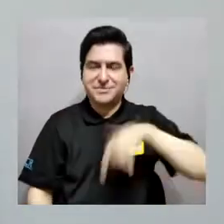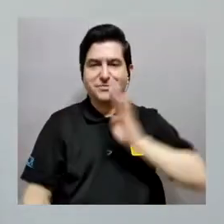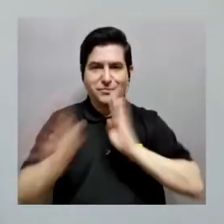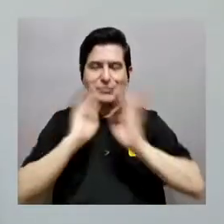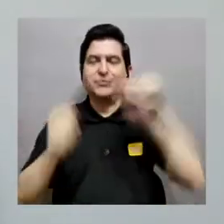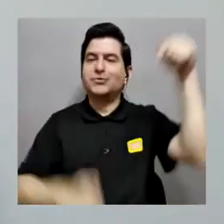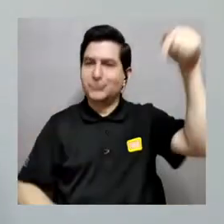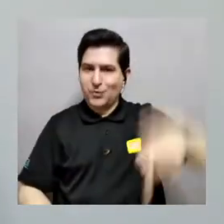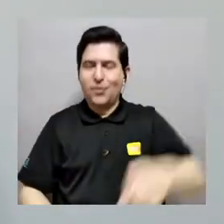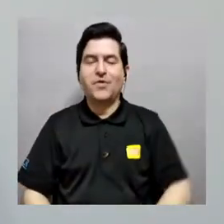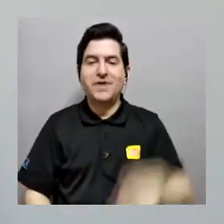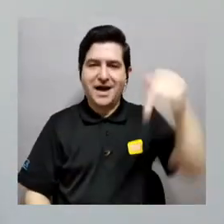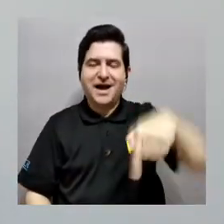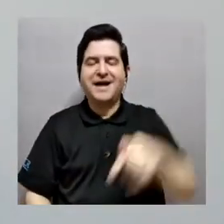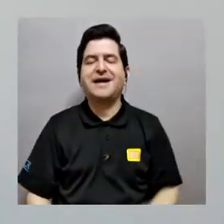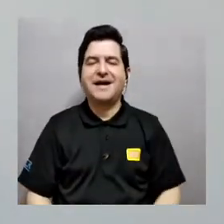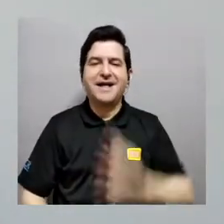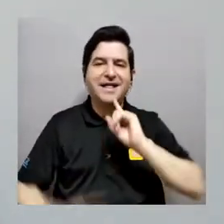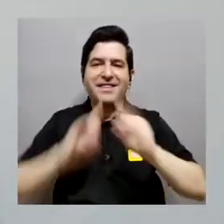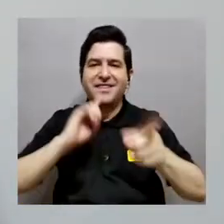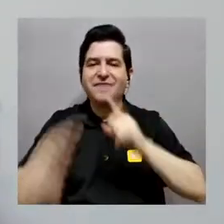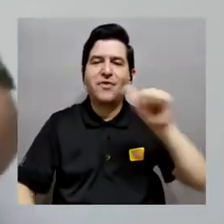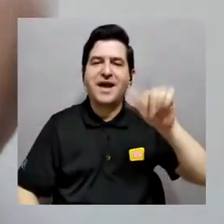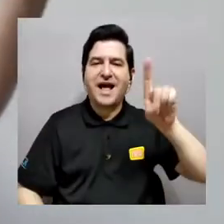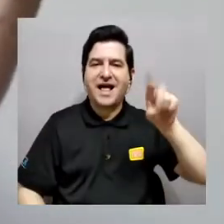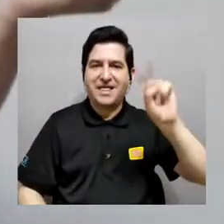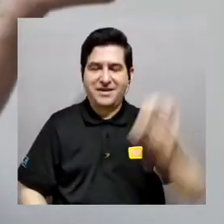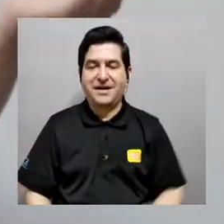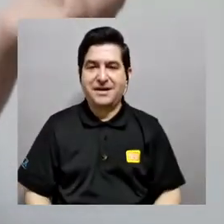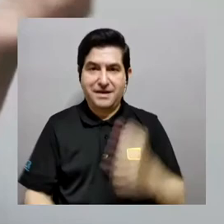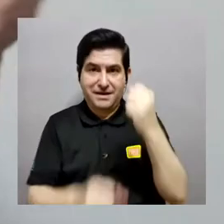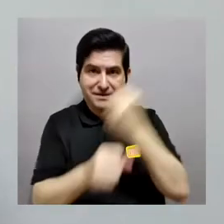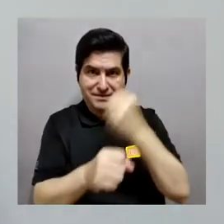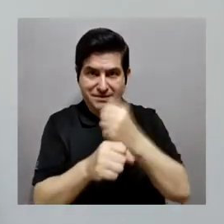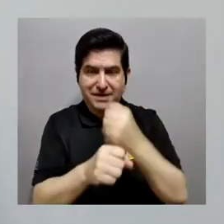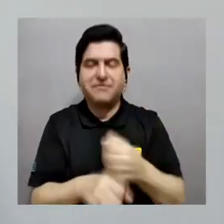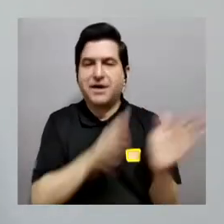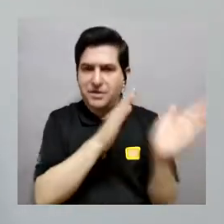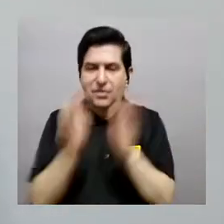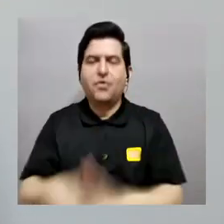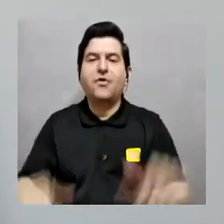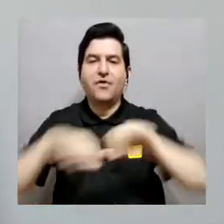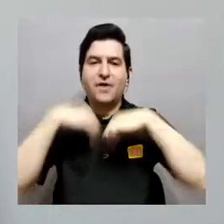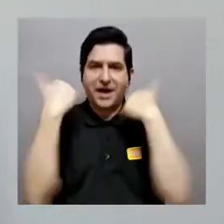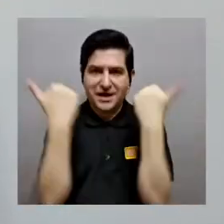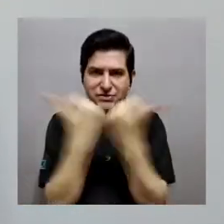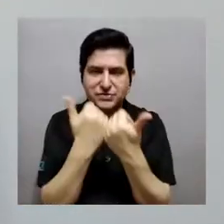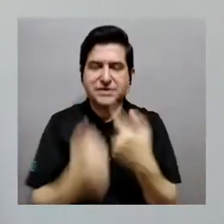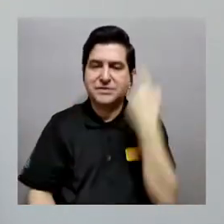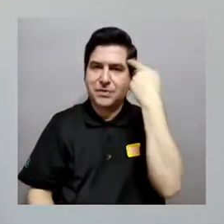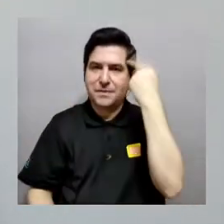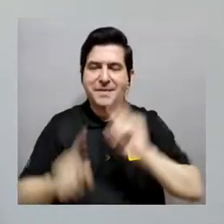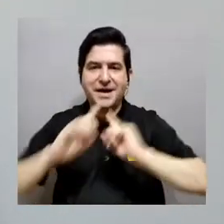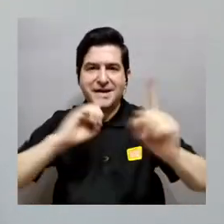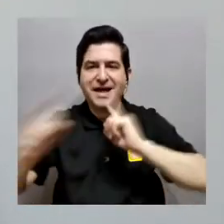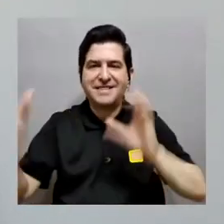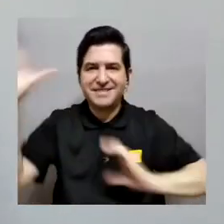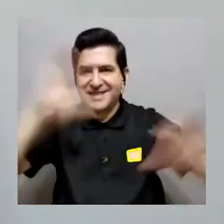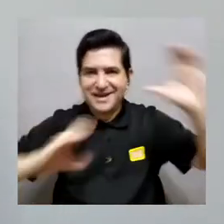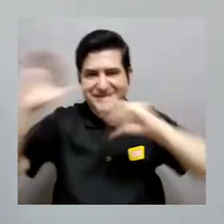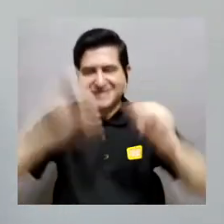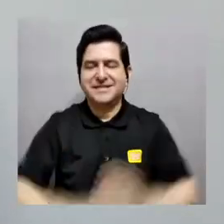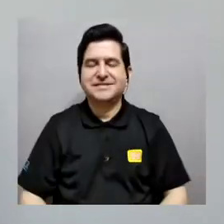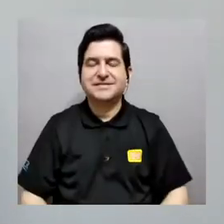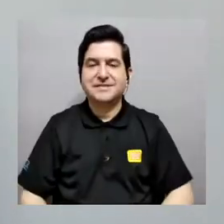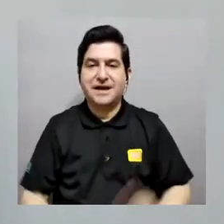estaremos hablando hoy aquí en Divulgada ADN? Este ha sido un espacio organizado por la Asociación para la Divulgación de las Ciencias